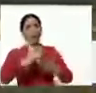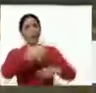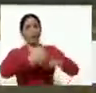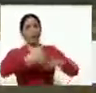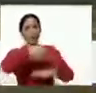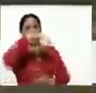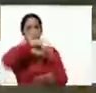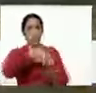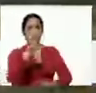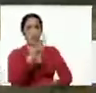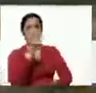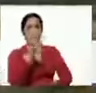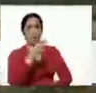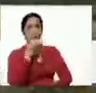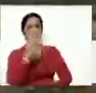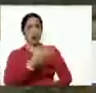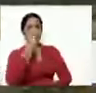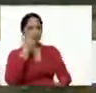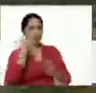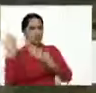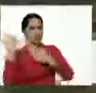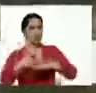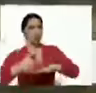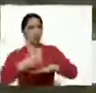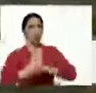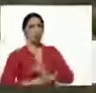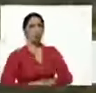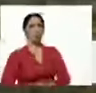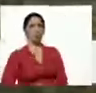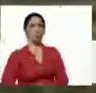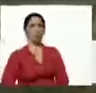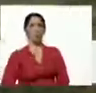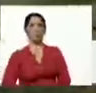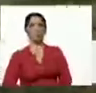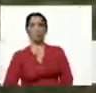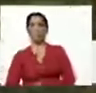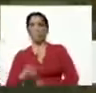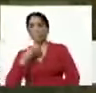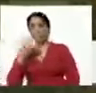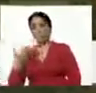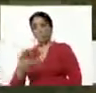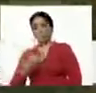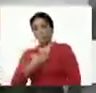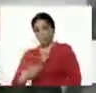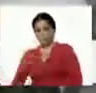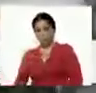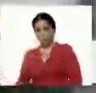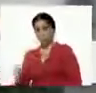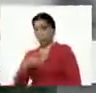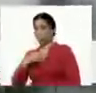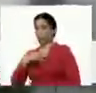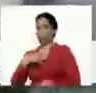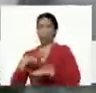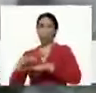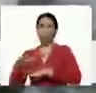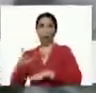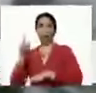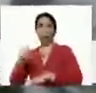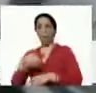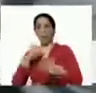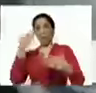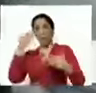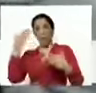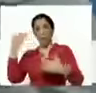Muchas gracias. Buenas tardes. Le pasó al gobernador. Bueno, presidente, también no podemos dejar de recibir el saludo